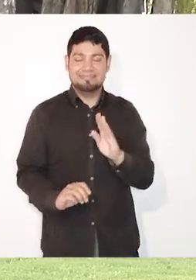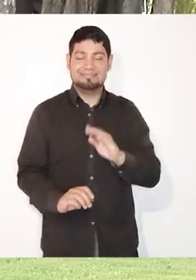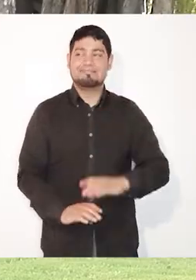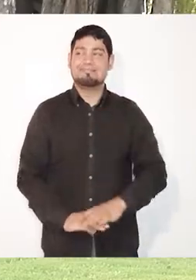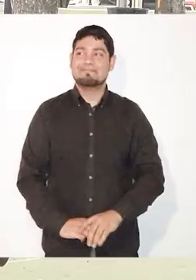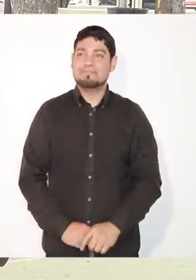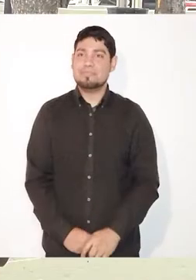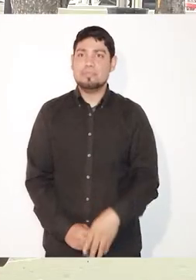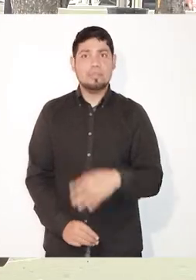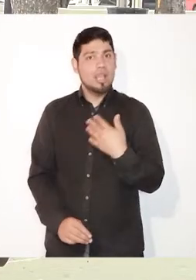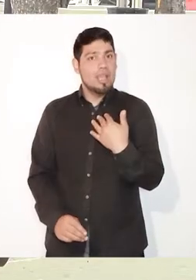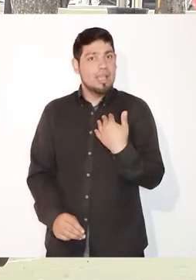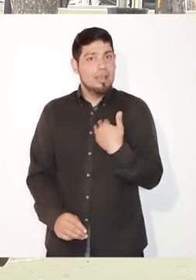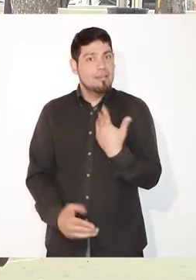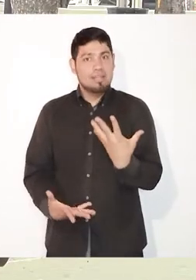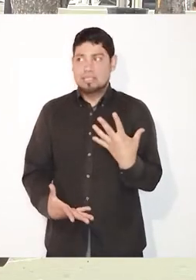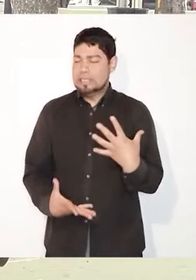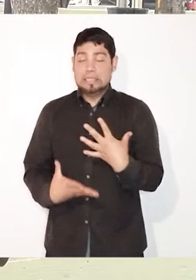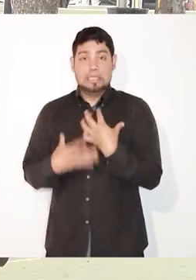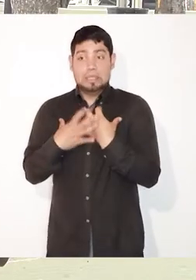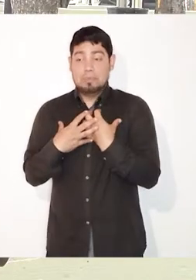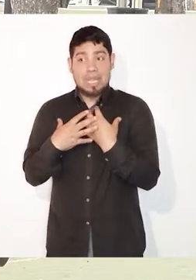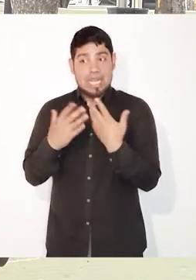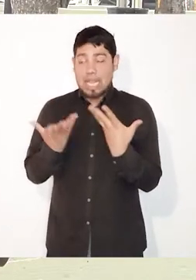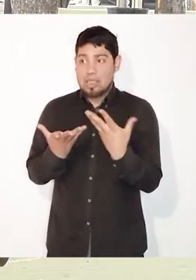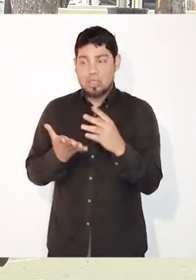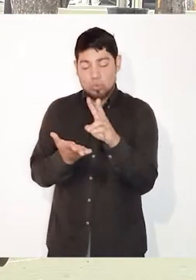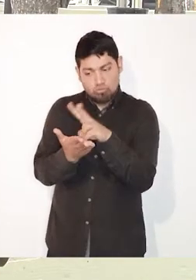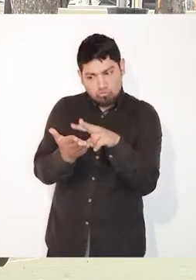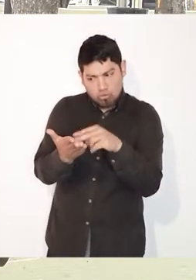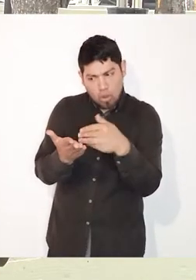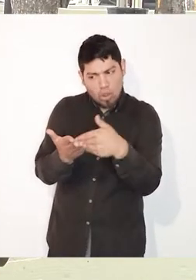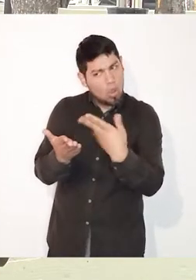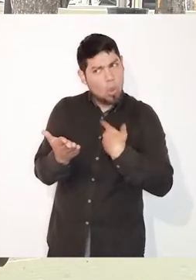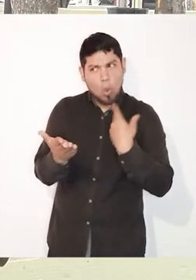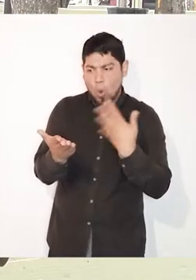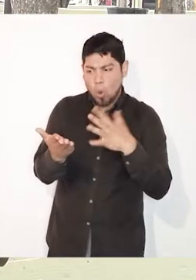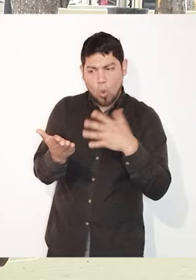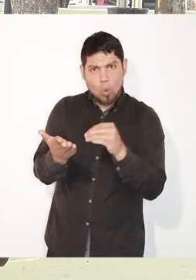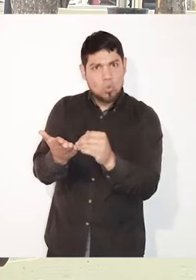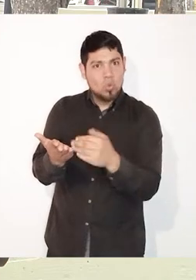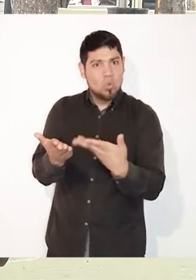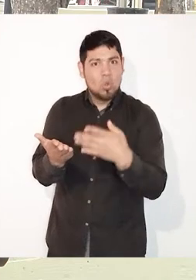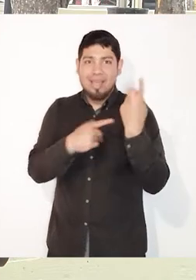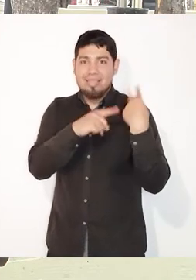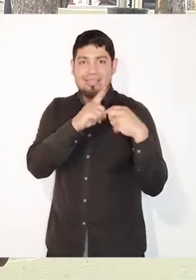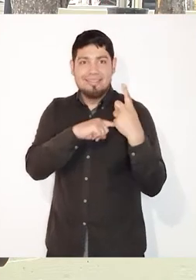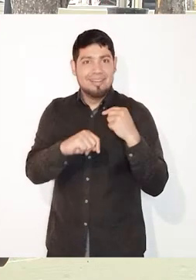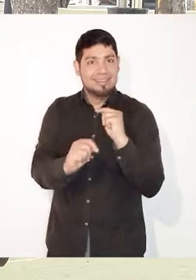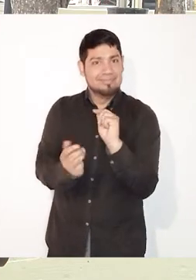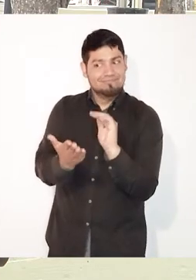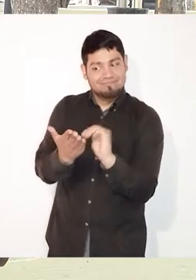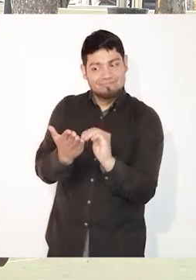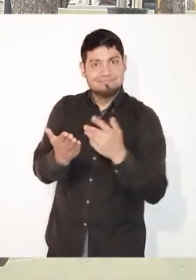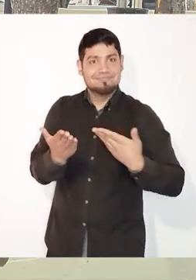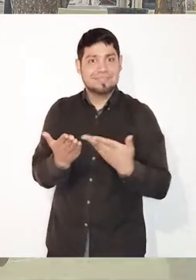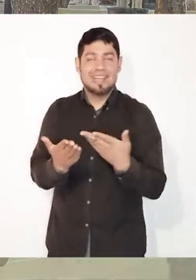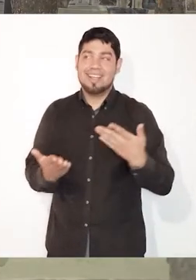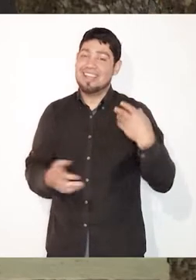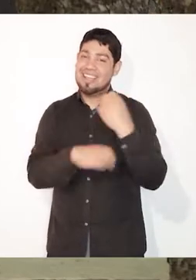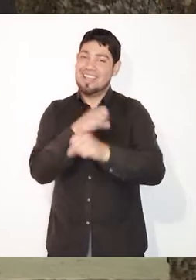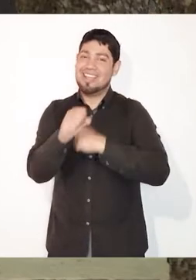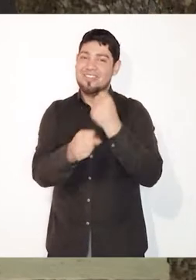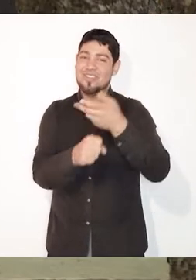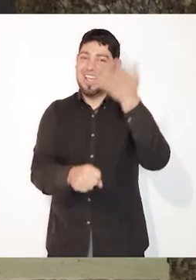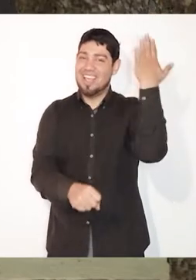imaginación. Y quedé cautivado casi inmediatamente con las primeras historias, con los primeros textos, que